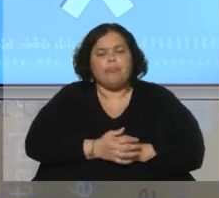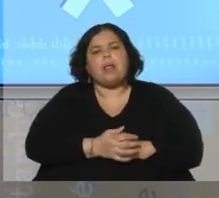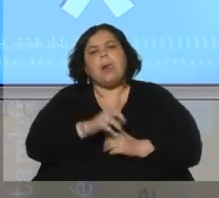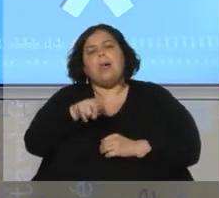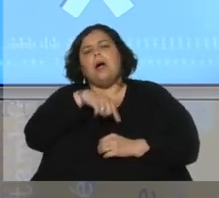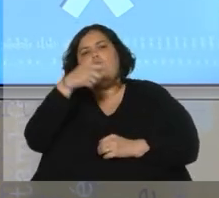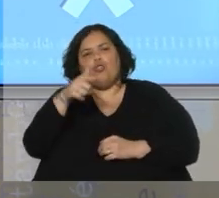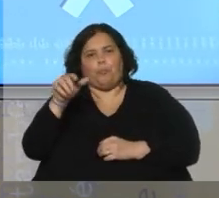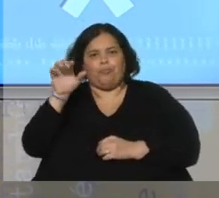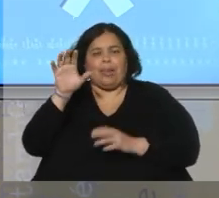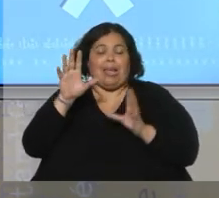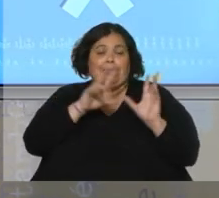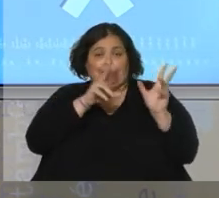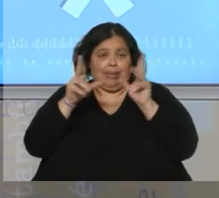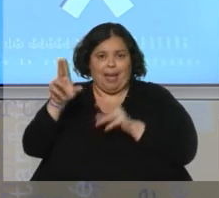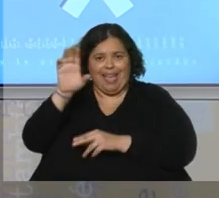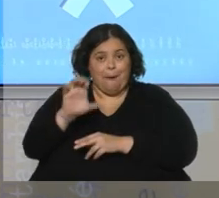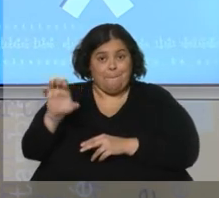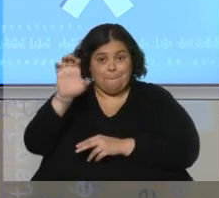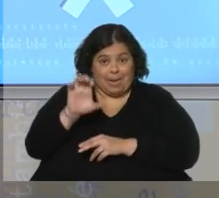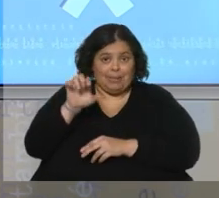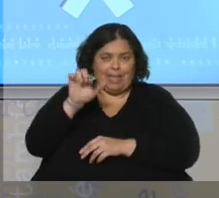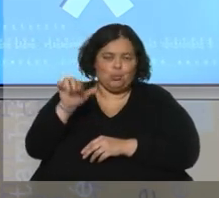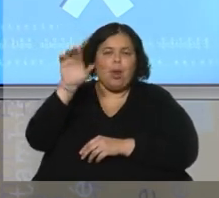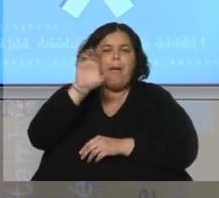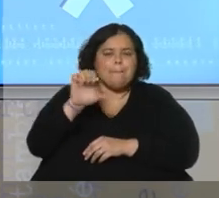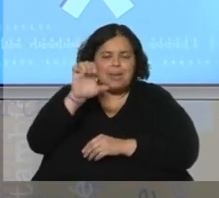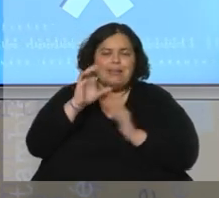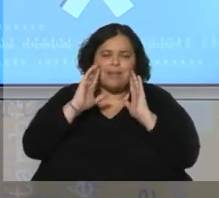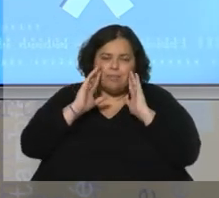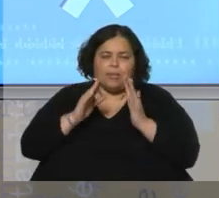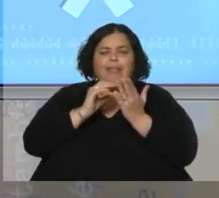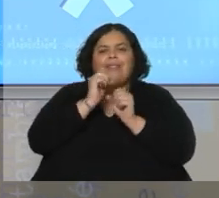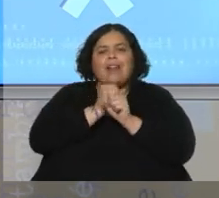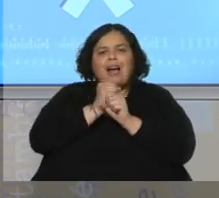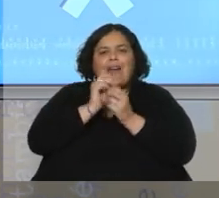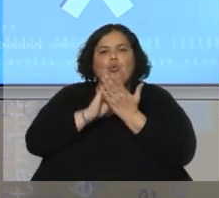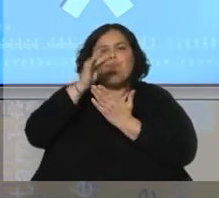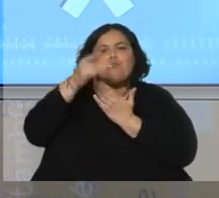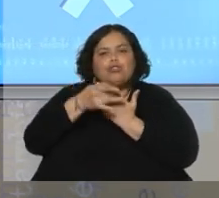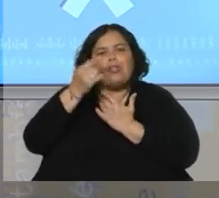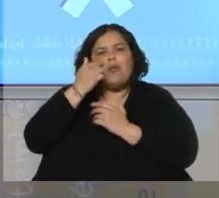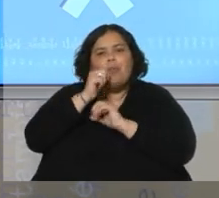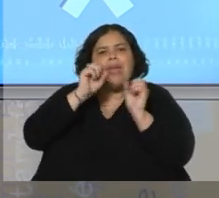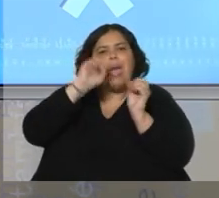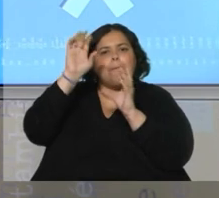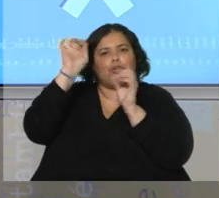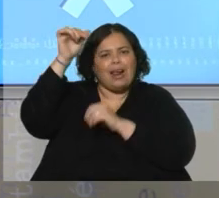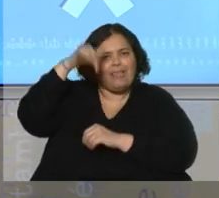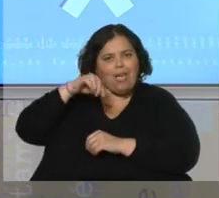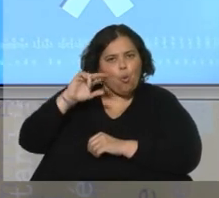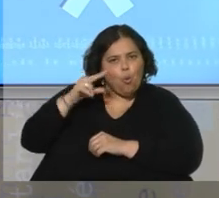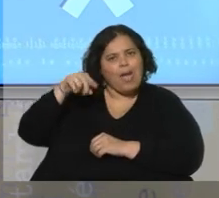2016 viene trabajando en un proceso meticuloso para poder exportar desde Uruguay a otros países